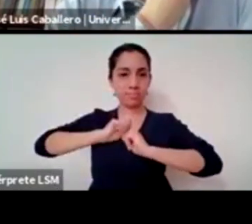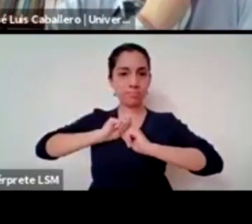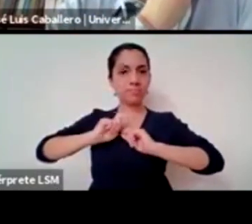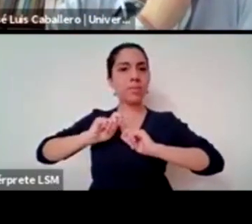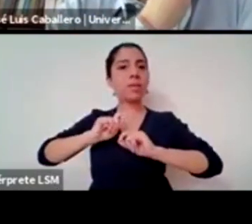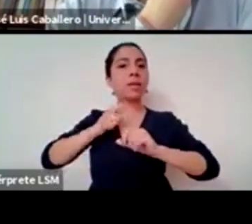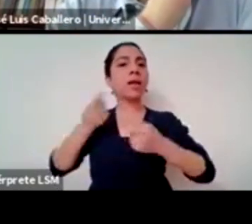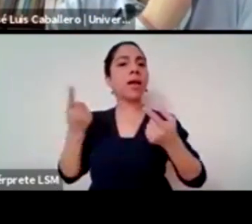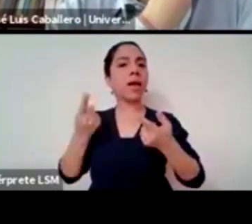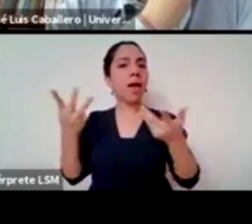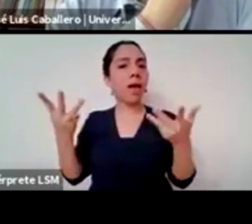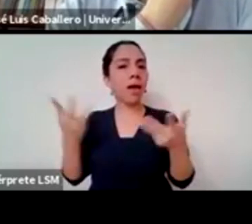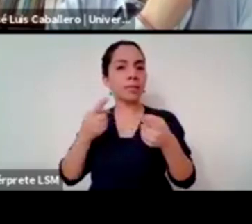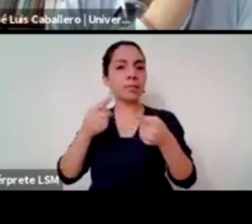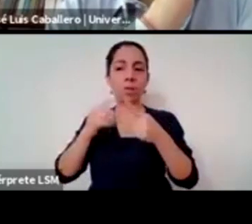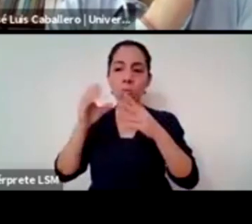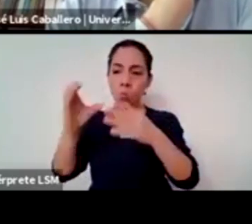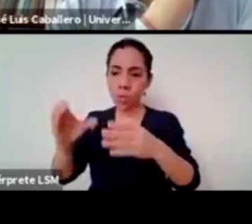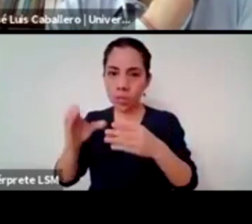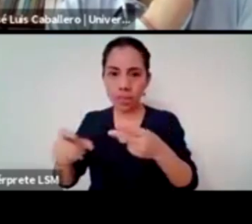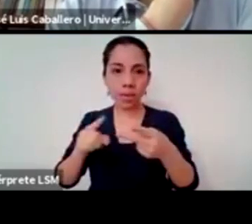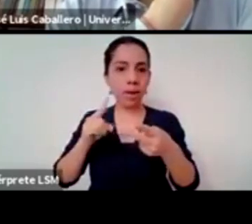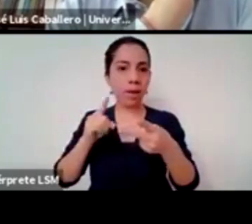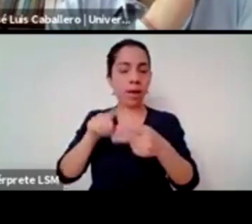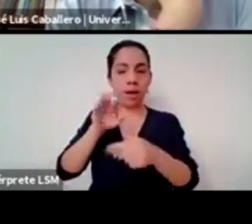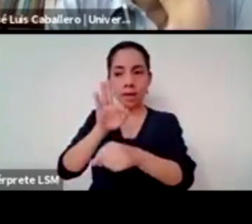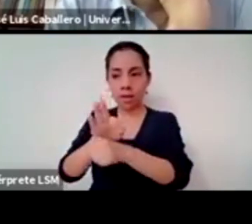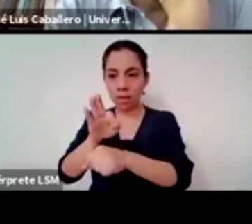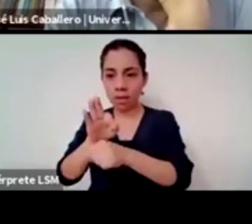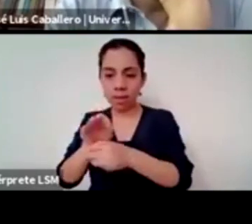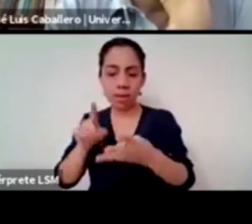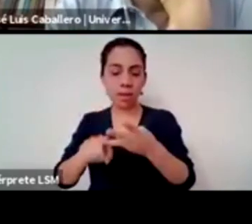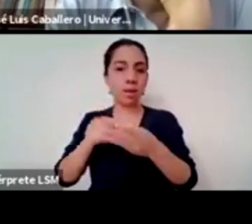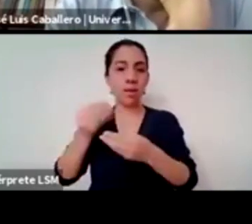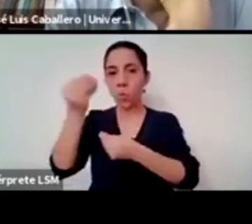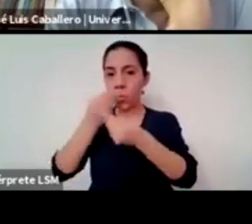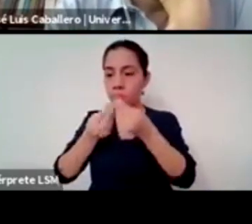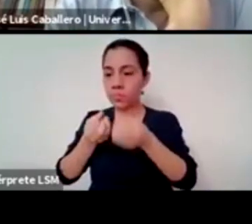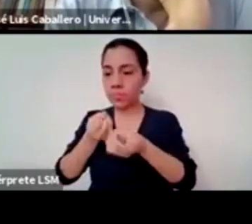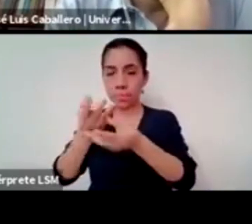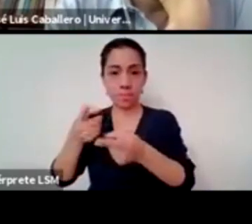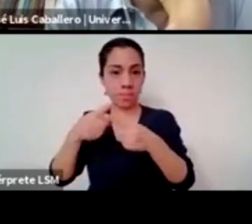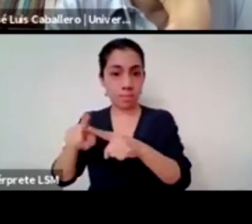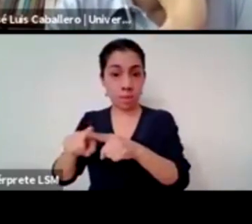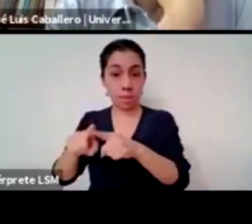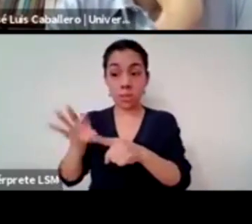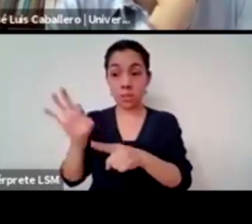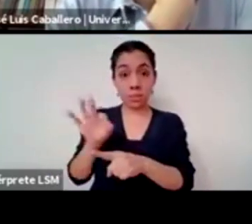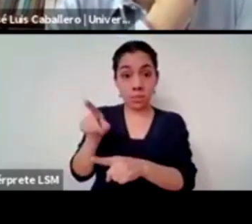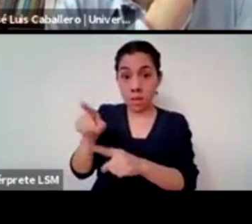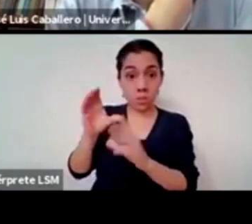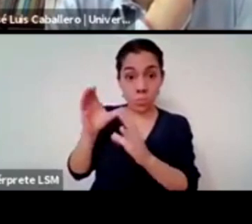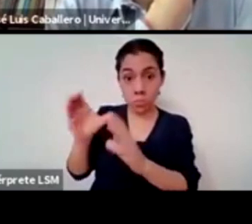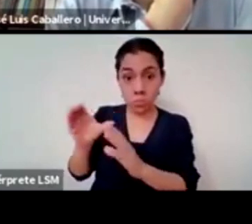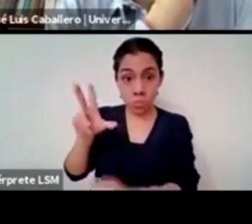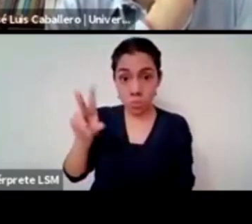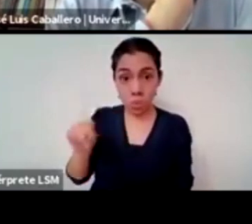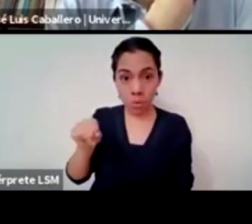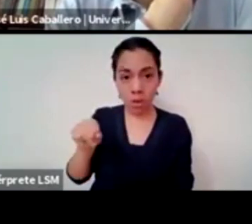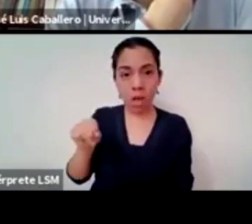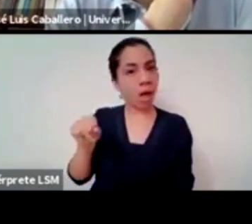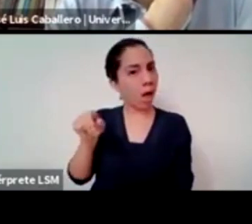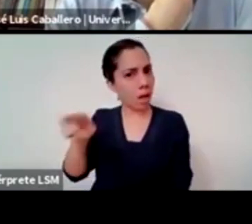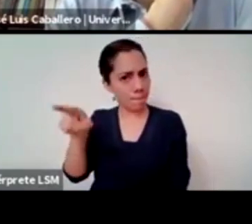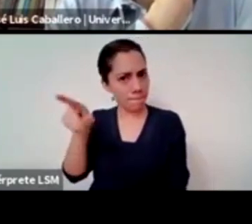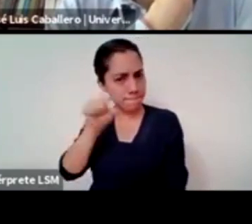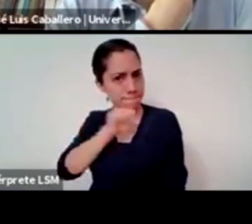forma que si no cuidan son malas madres pero nunca se dice si no cuidan los hombres que